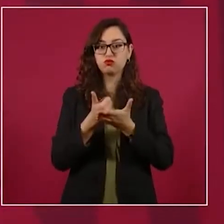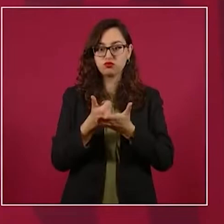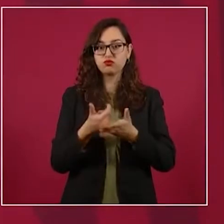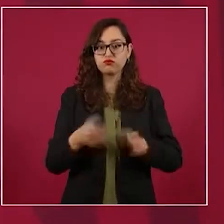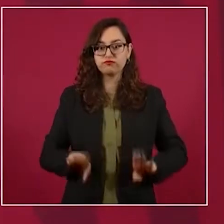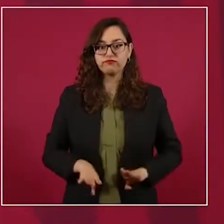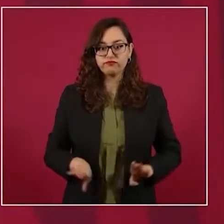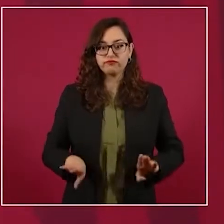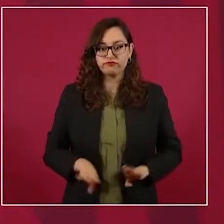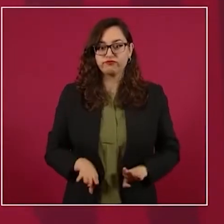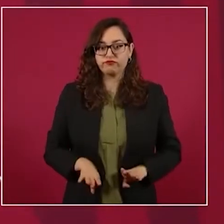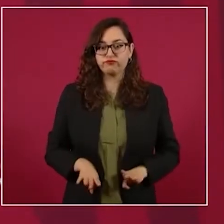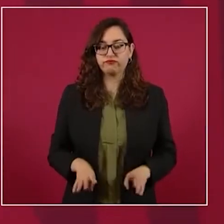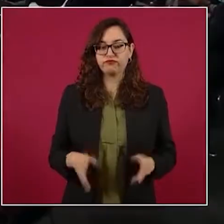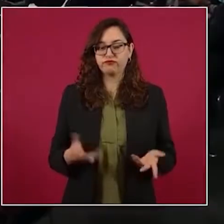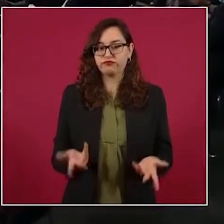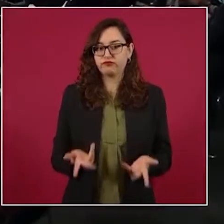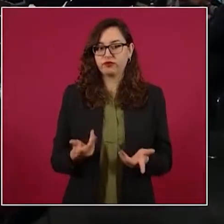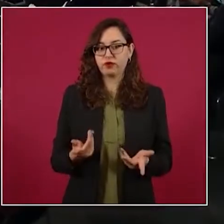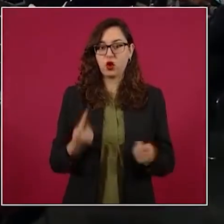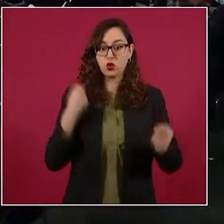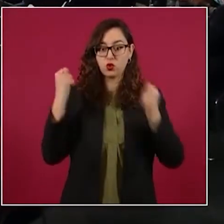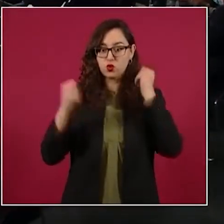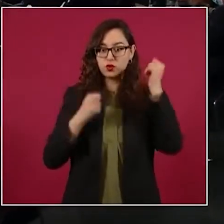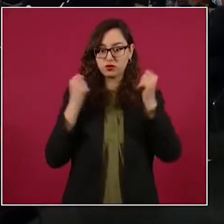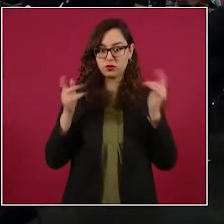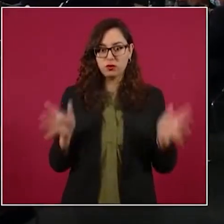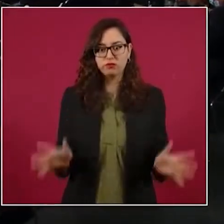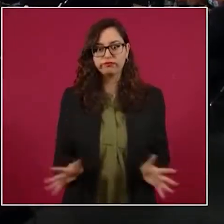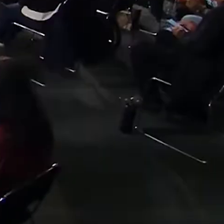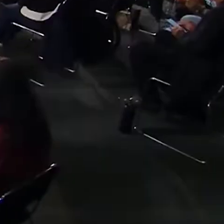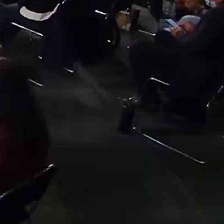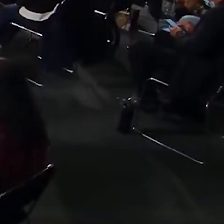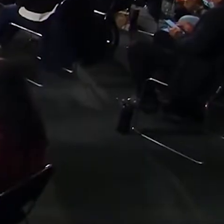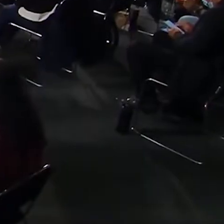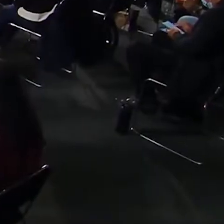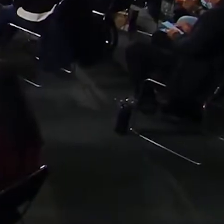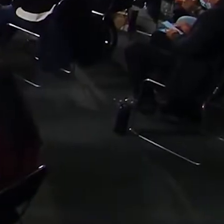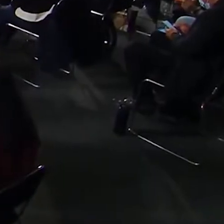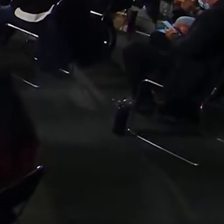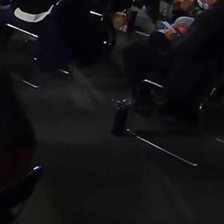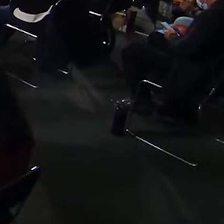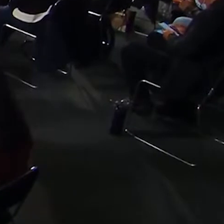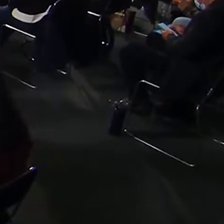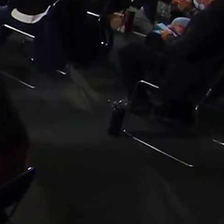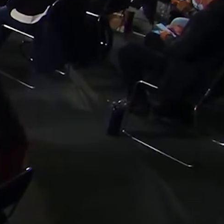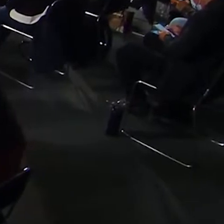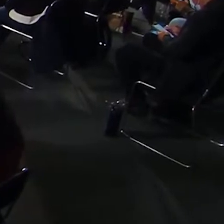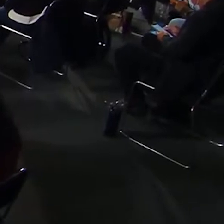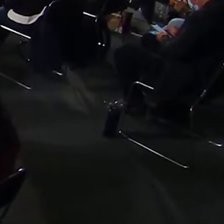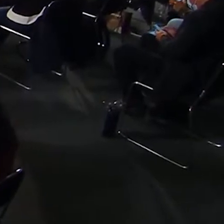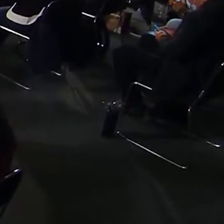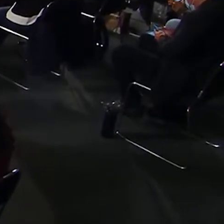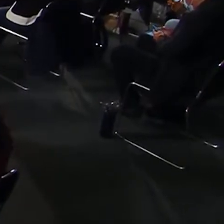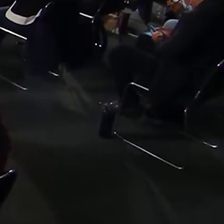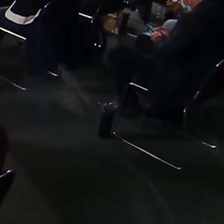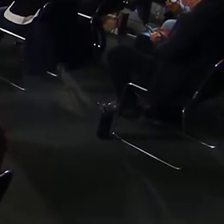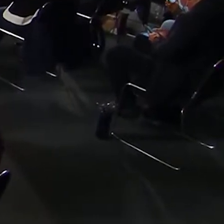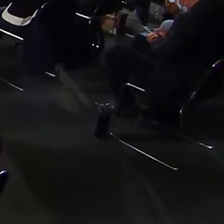de que no sólo produce, genera riqueza, sino